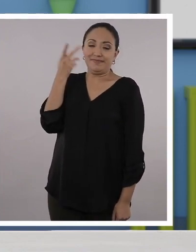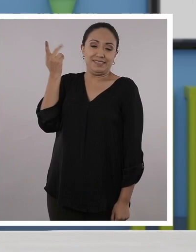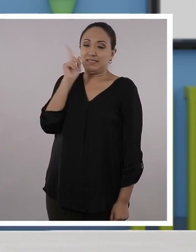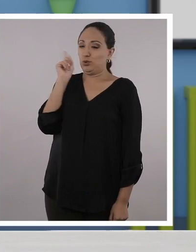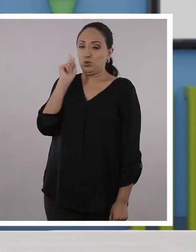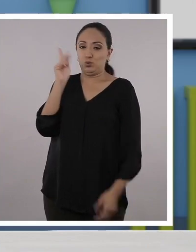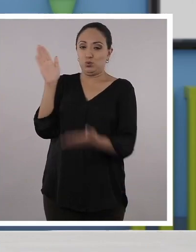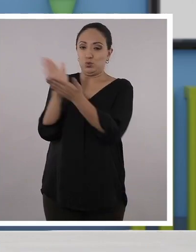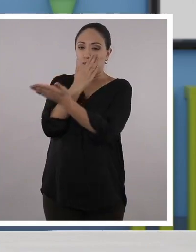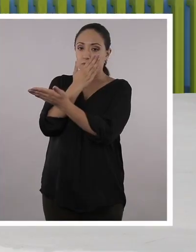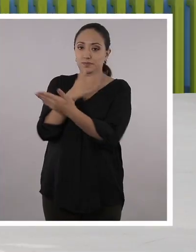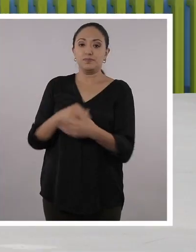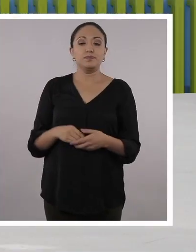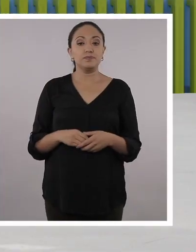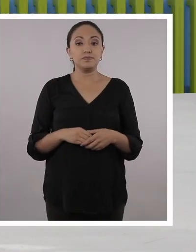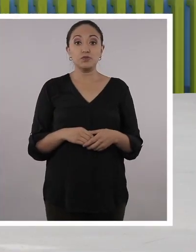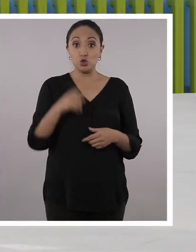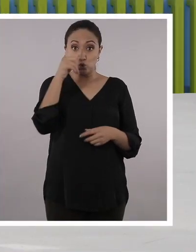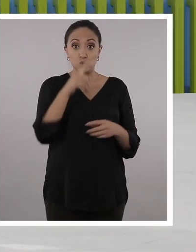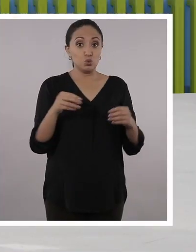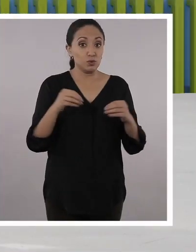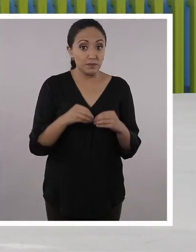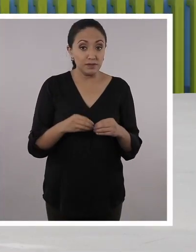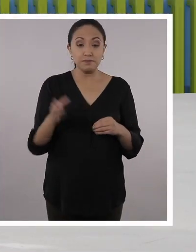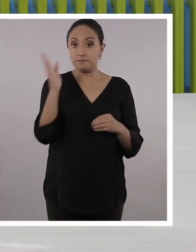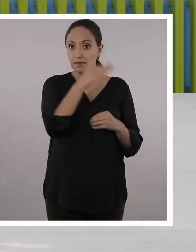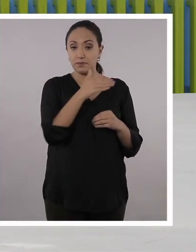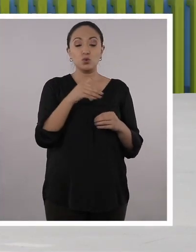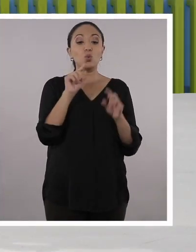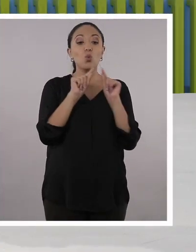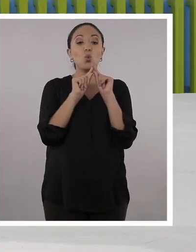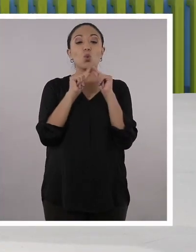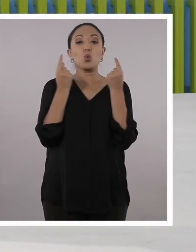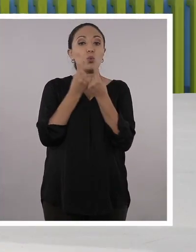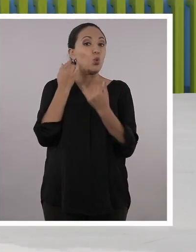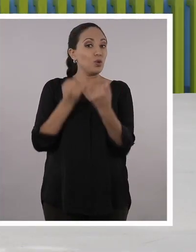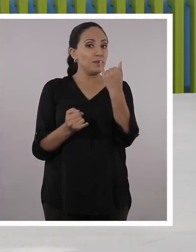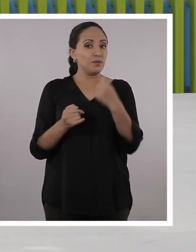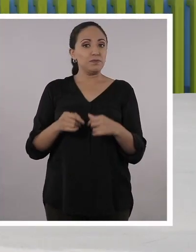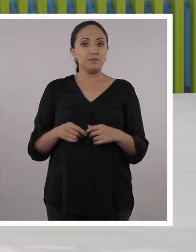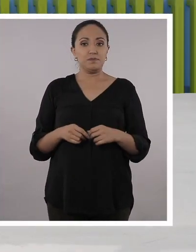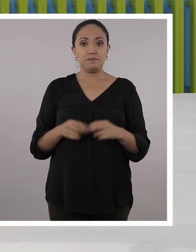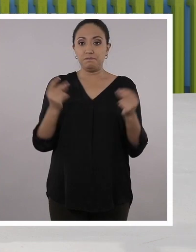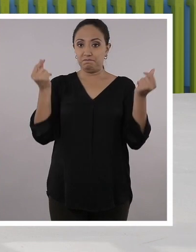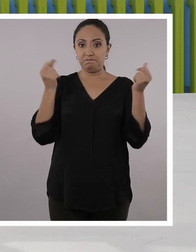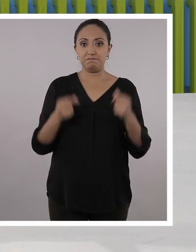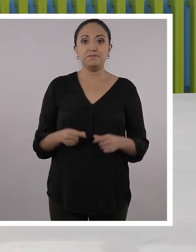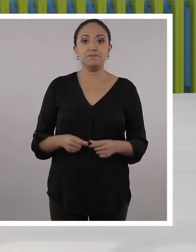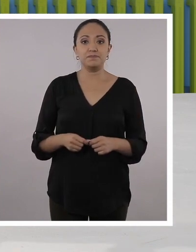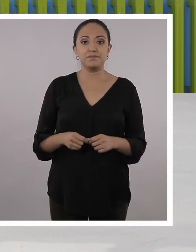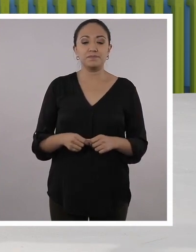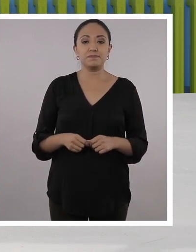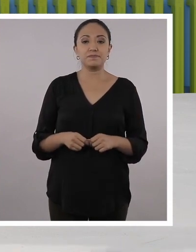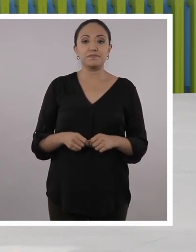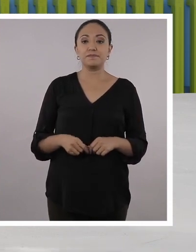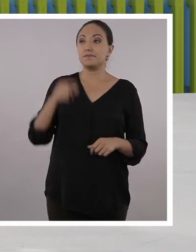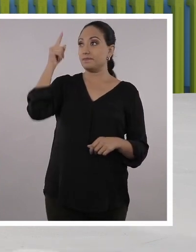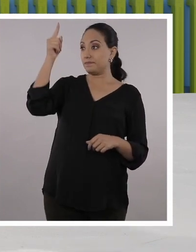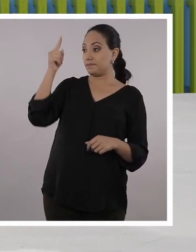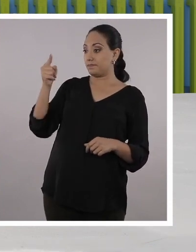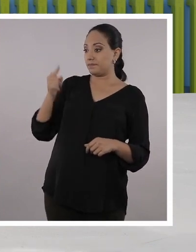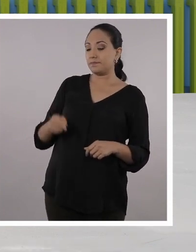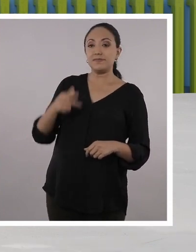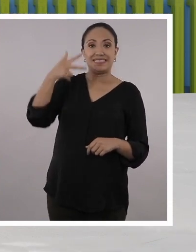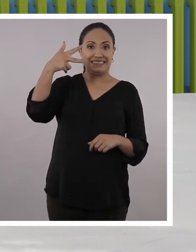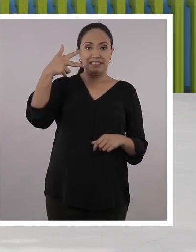Muy bien. ¿Hay un ejercicio más, profe? Claro que sí. Vamos con el último grupo de palabras. Pizarra. Y